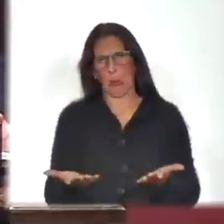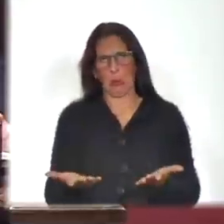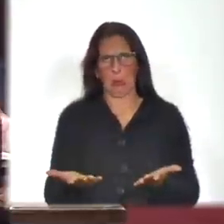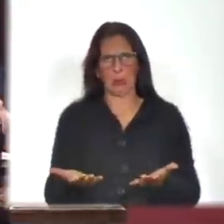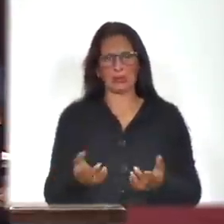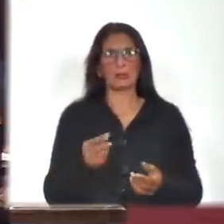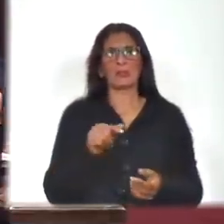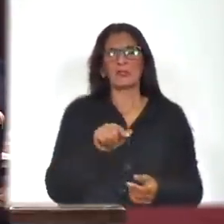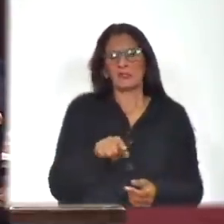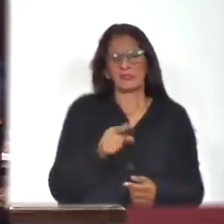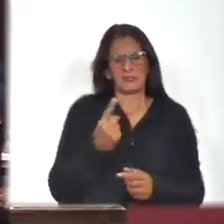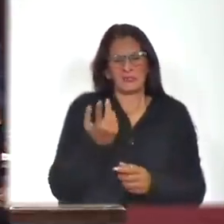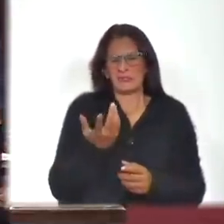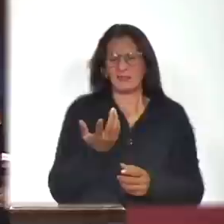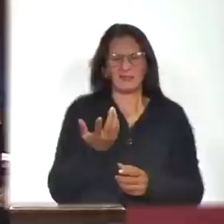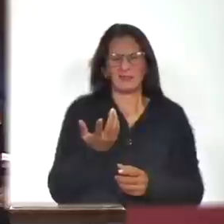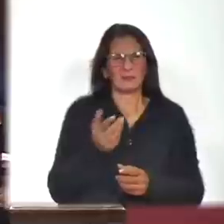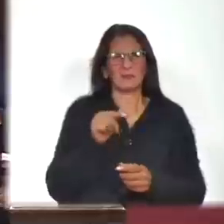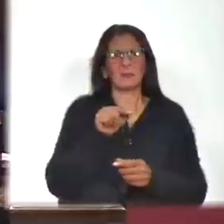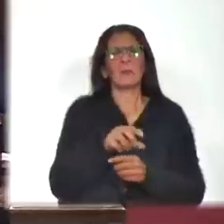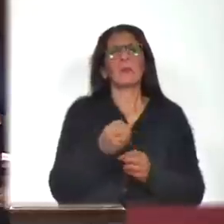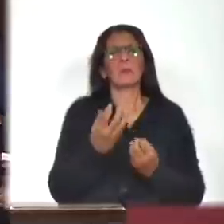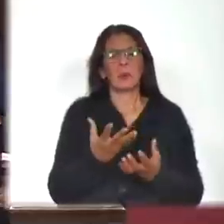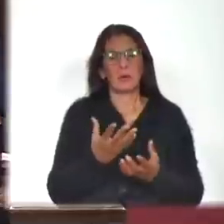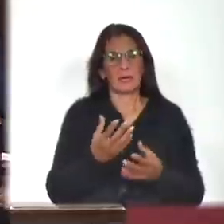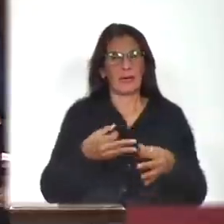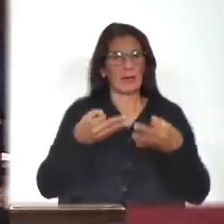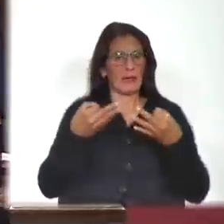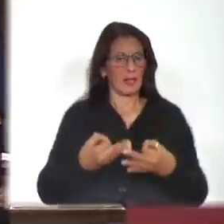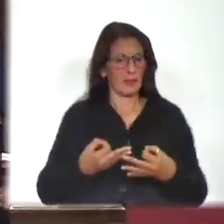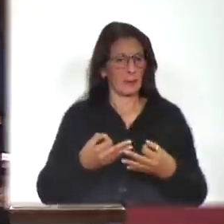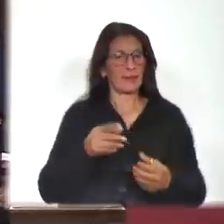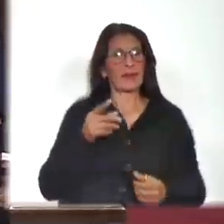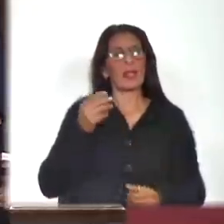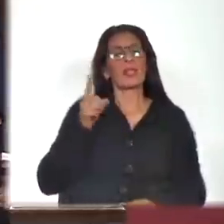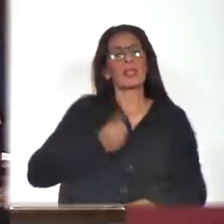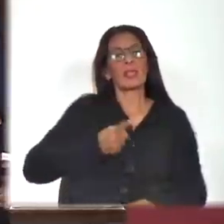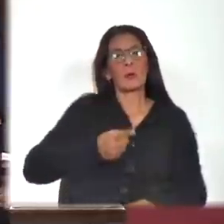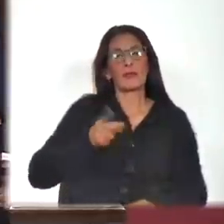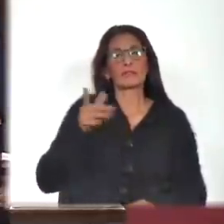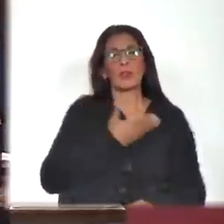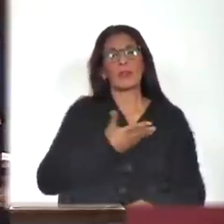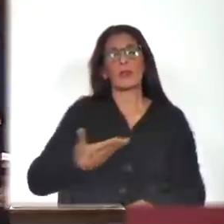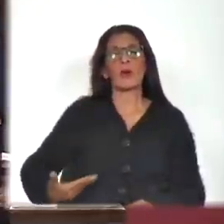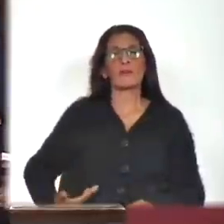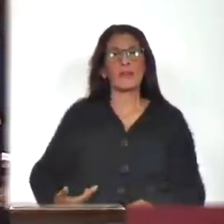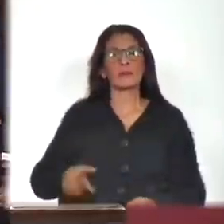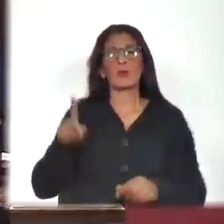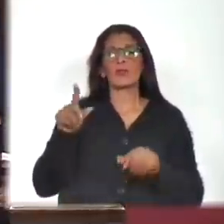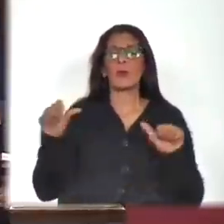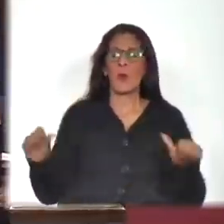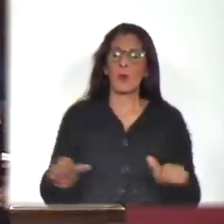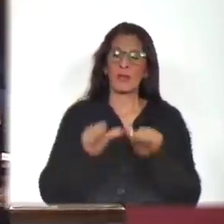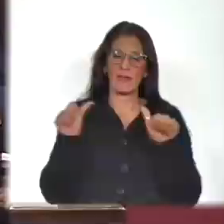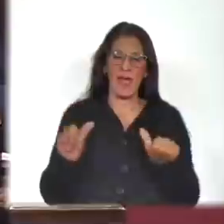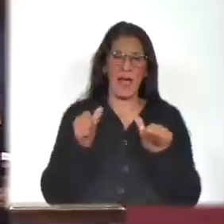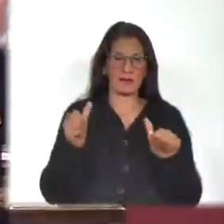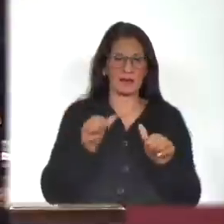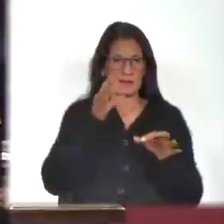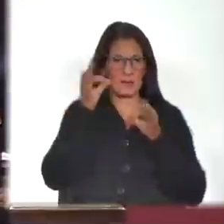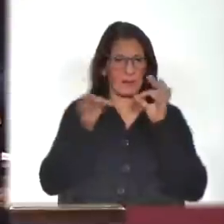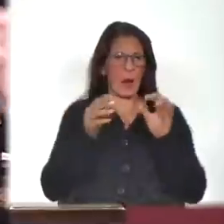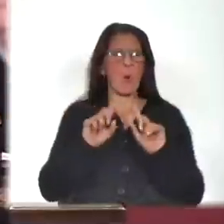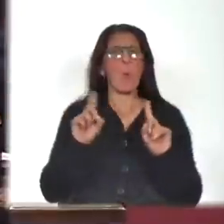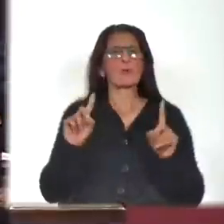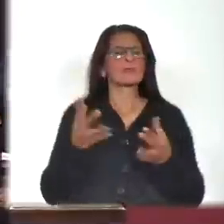ceder esa tentación. En primer lugar porque creo que el deber del gobierno es siempre dar cuenta de sus propios actos y no intentar defenderlos